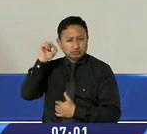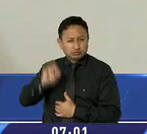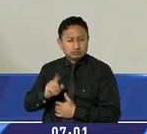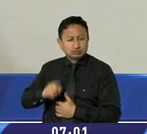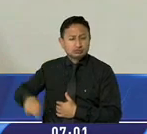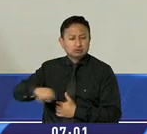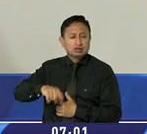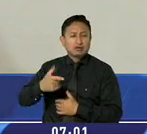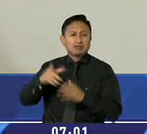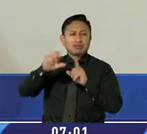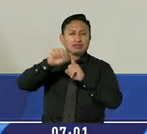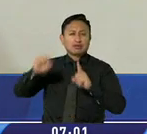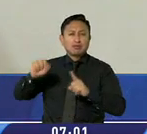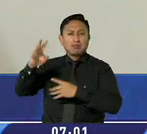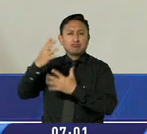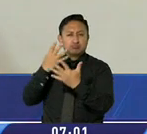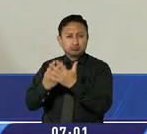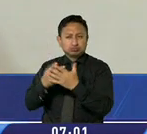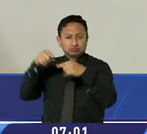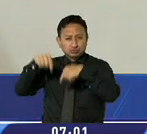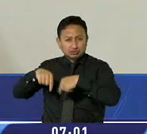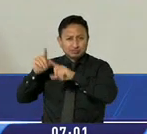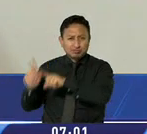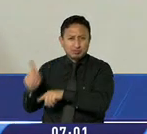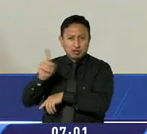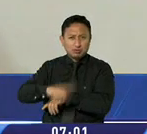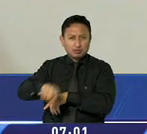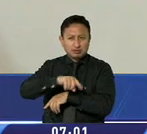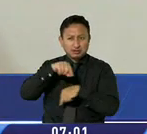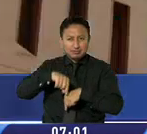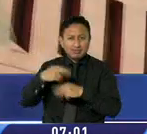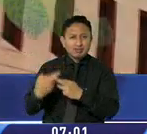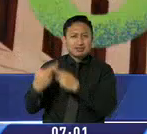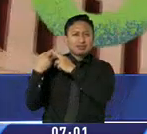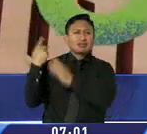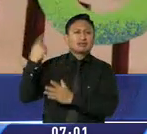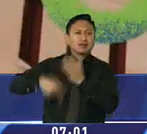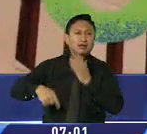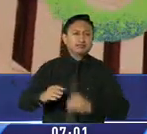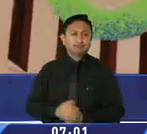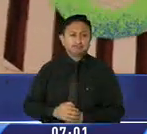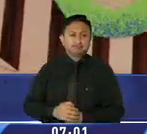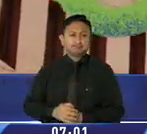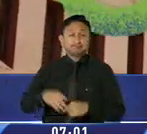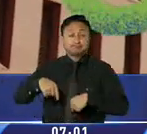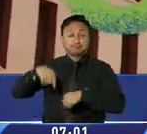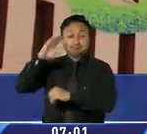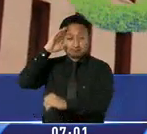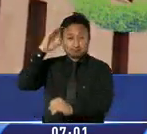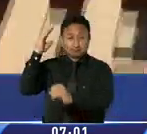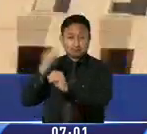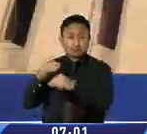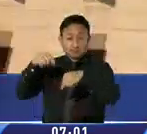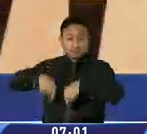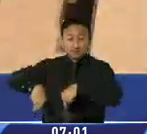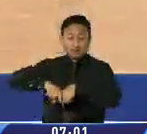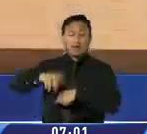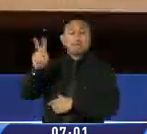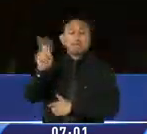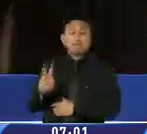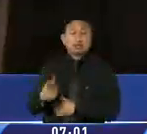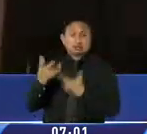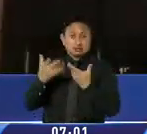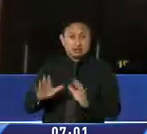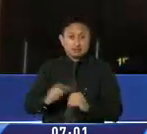funciones del sistema penal y sobre las funciones de la política criminal. La misión de trabajo culminará el viernes, este dos de